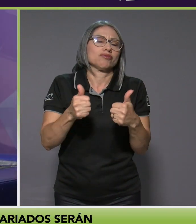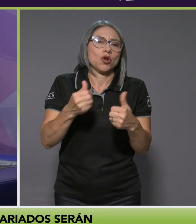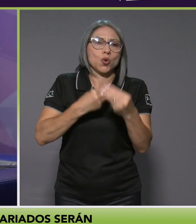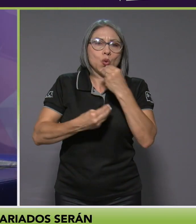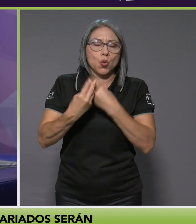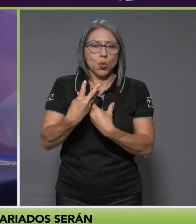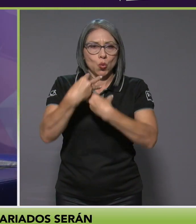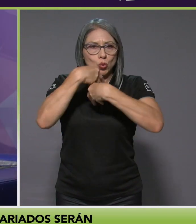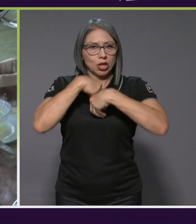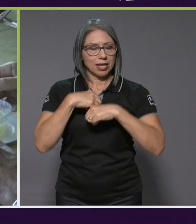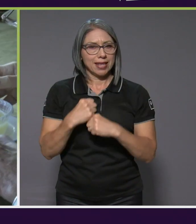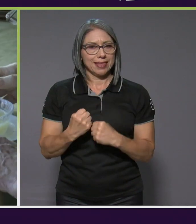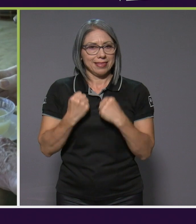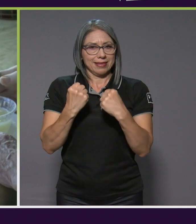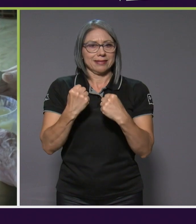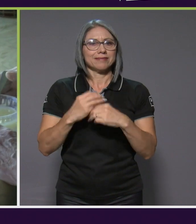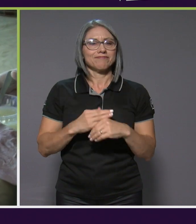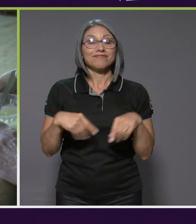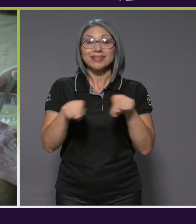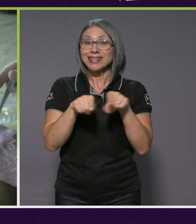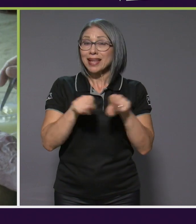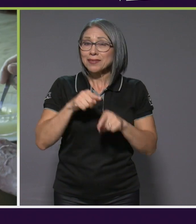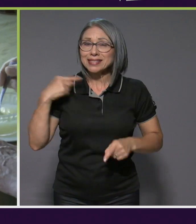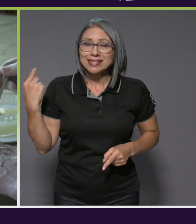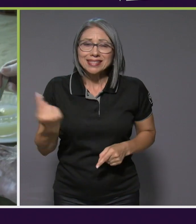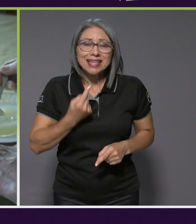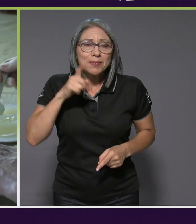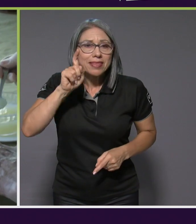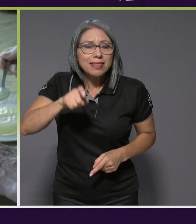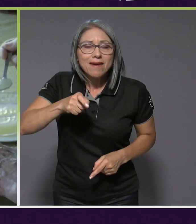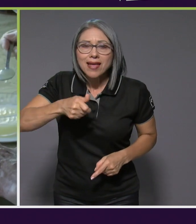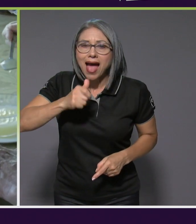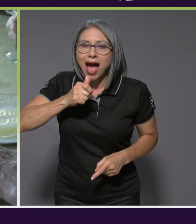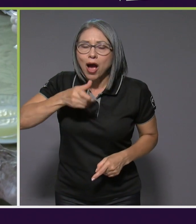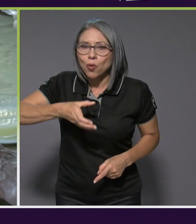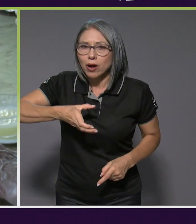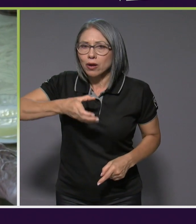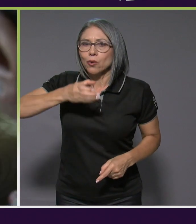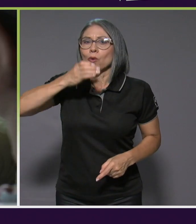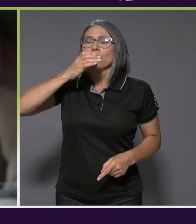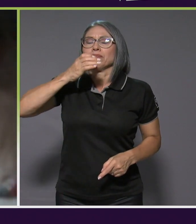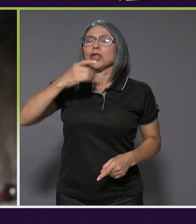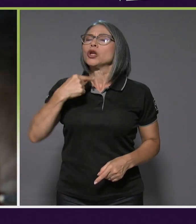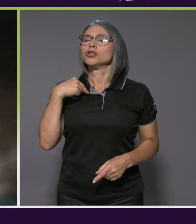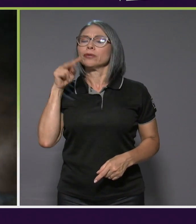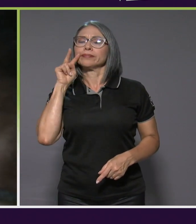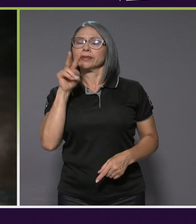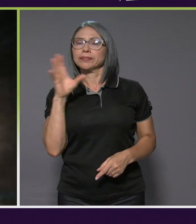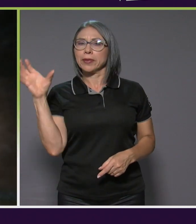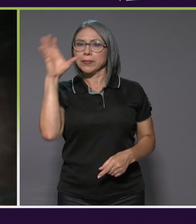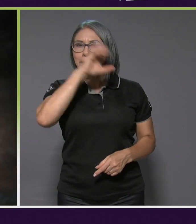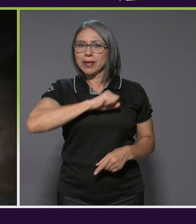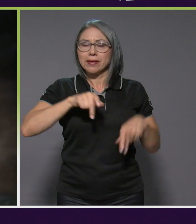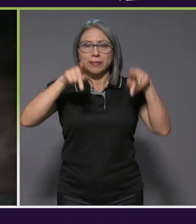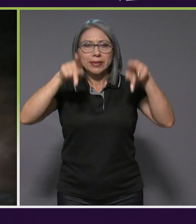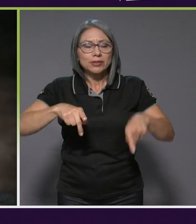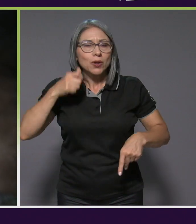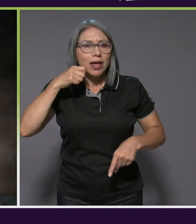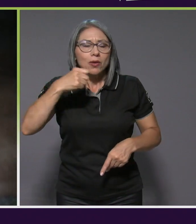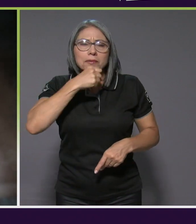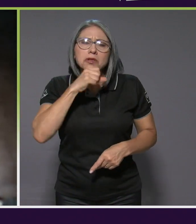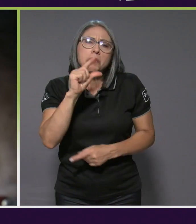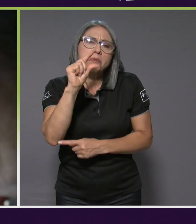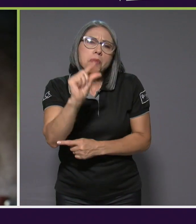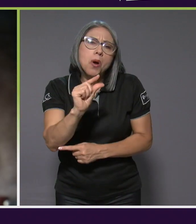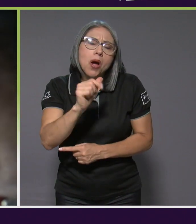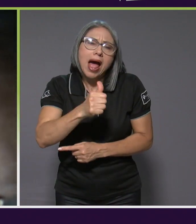Y algo que siempre tiene que acompañar esto es el consumo de agua, porque sí he notado mucho que en la población mayor sí hay un bajo consumo